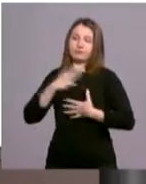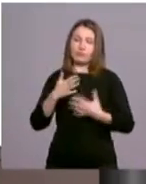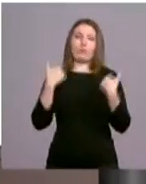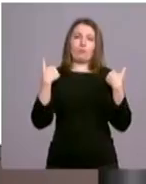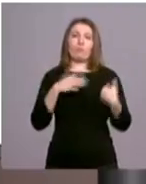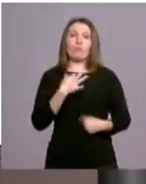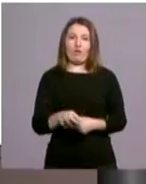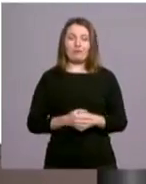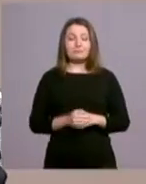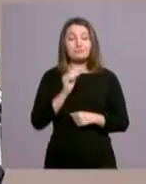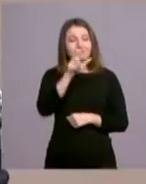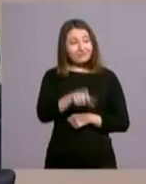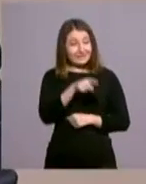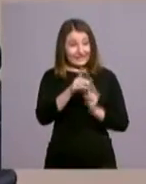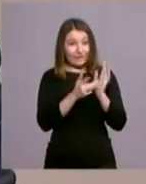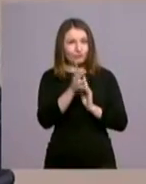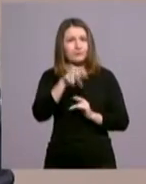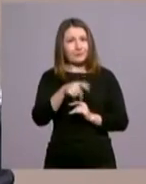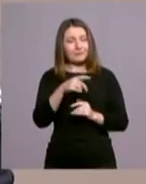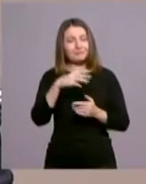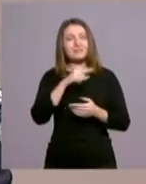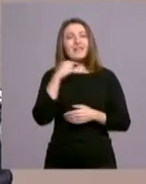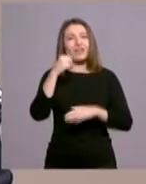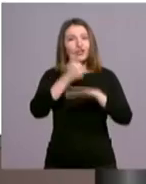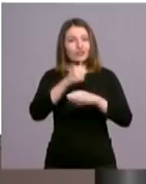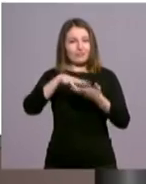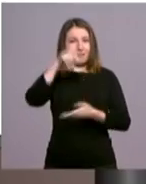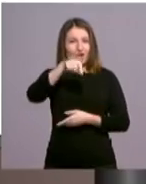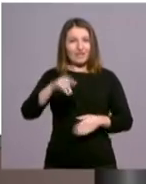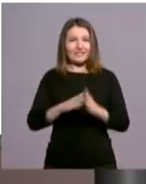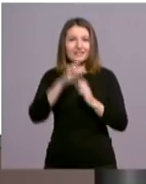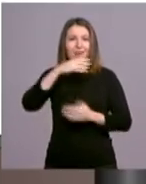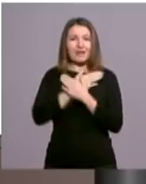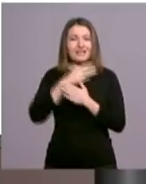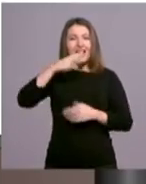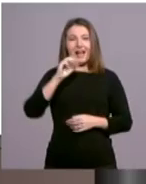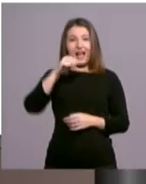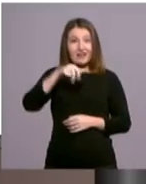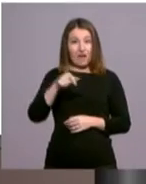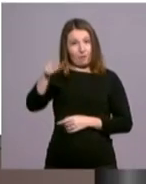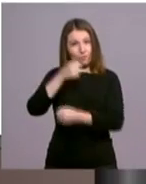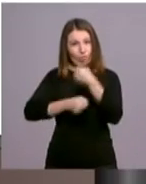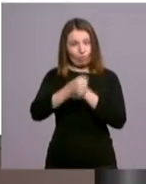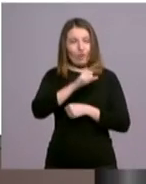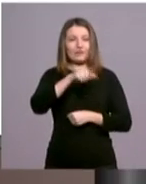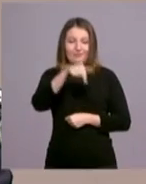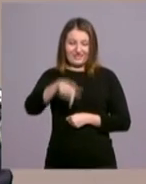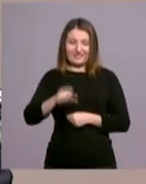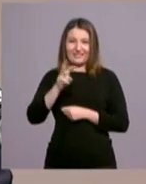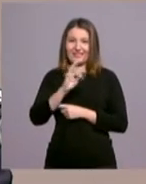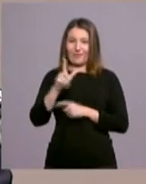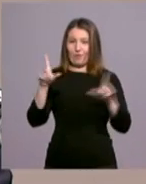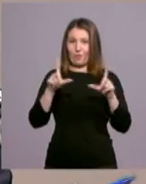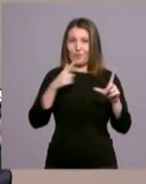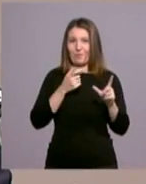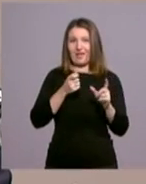Santa María de Cana, en Pozuelo, compañero también de esta casa del Espacio Palabra de Vida, ese comentario del Evangelio diario que emitimos en Trece Televisión.